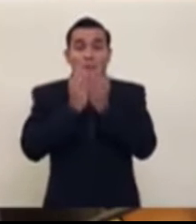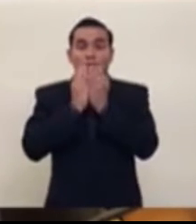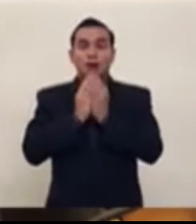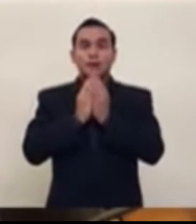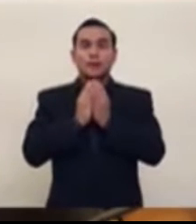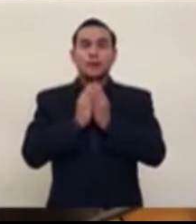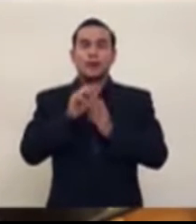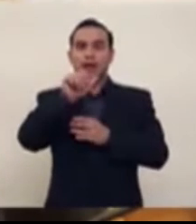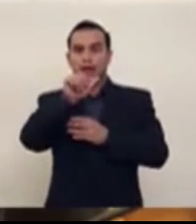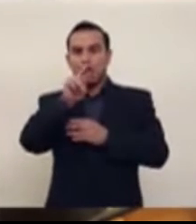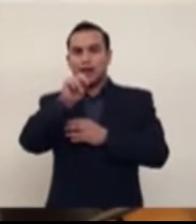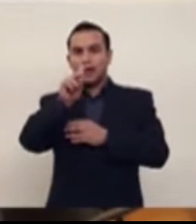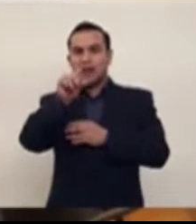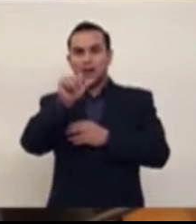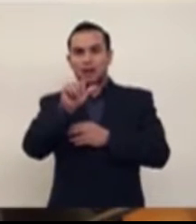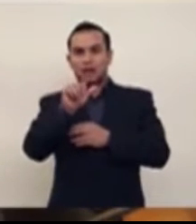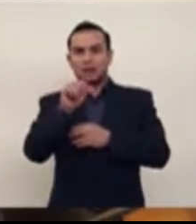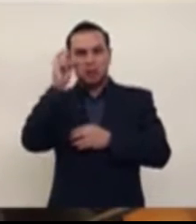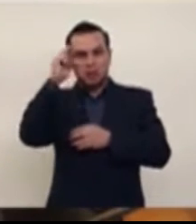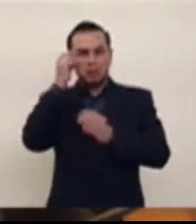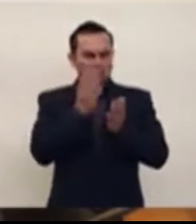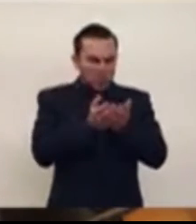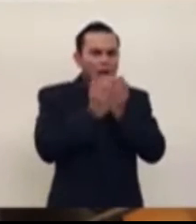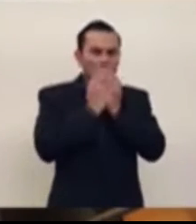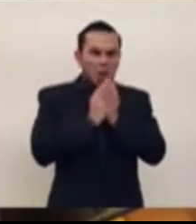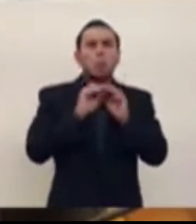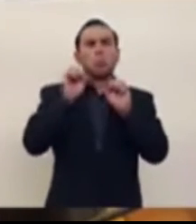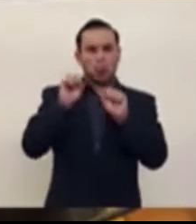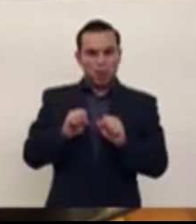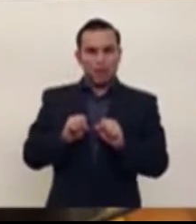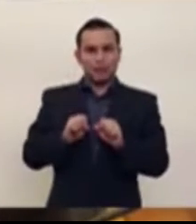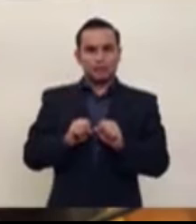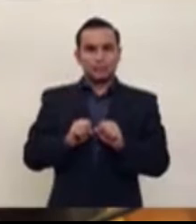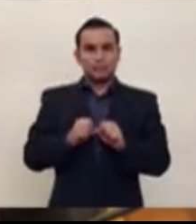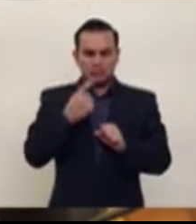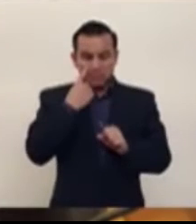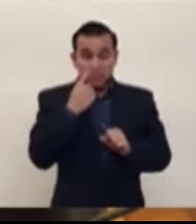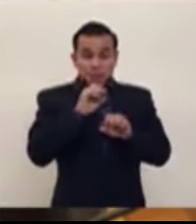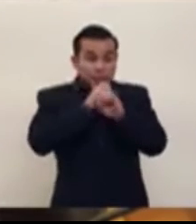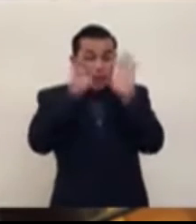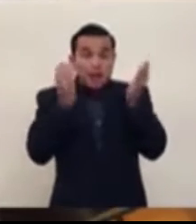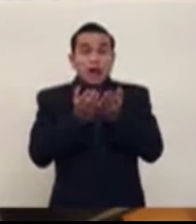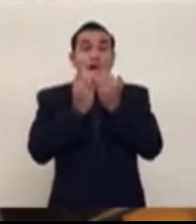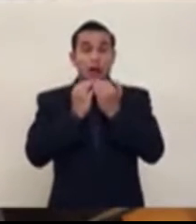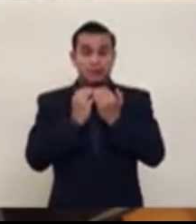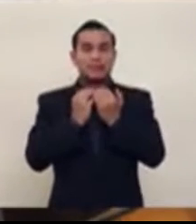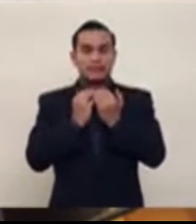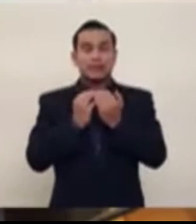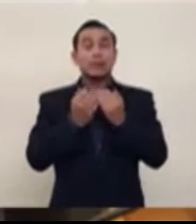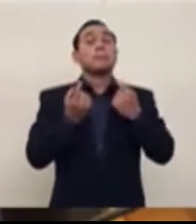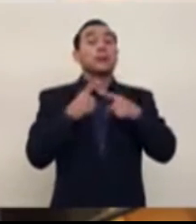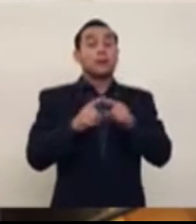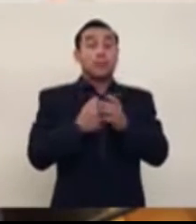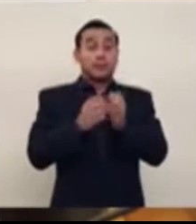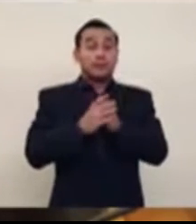de anda, yo no me atrevería a decir que es consumible, porque si bien puede salir consumible de la planta potabilizadora, luego